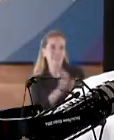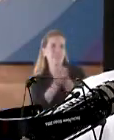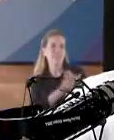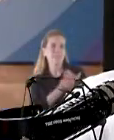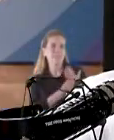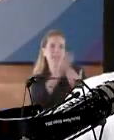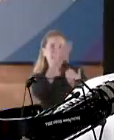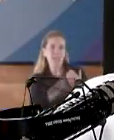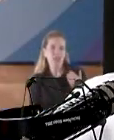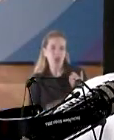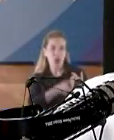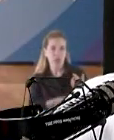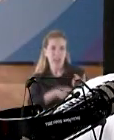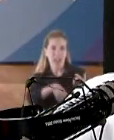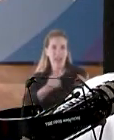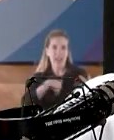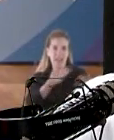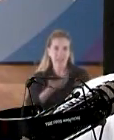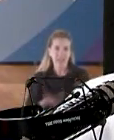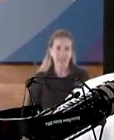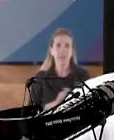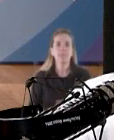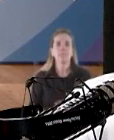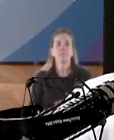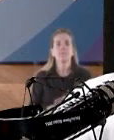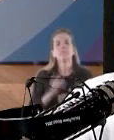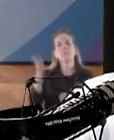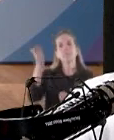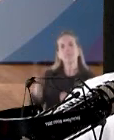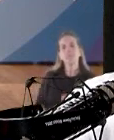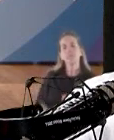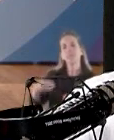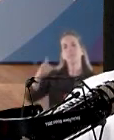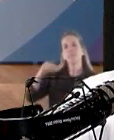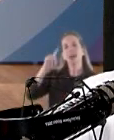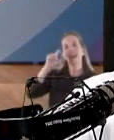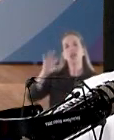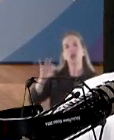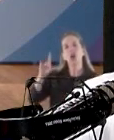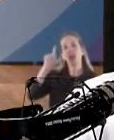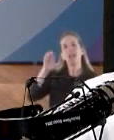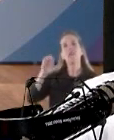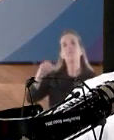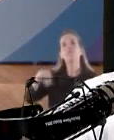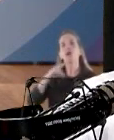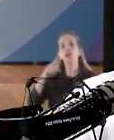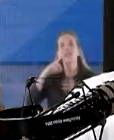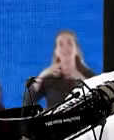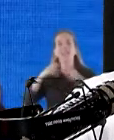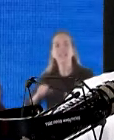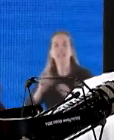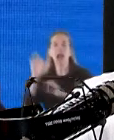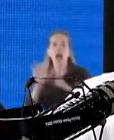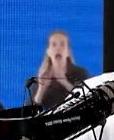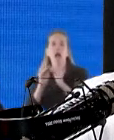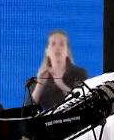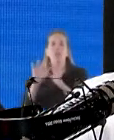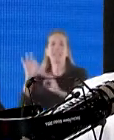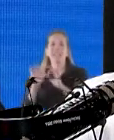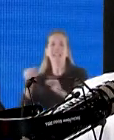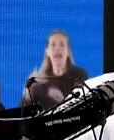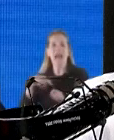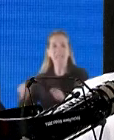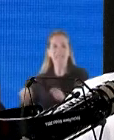metas que en la que el planeta estaría en vías de hacerlas cumplirse. Sí, bueno,